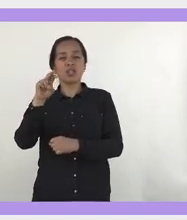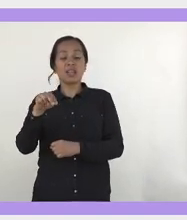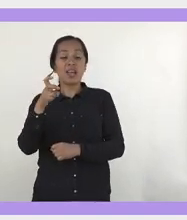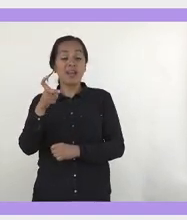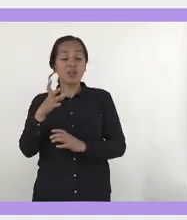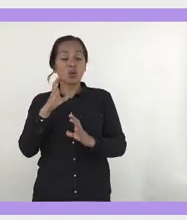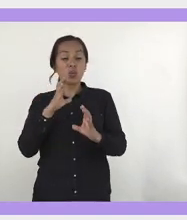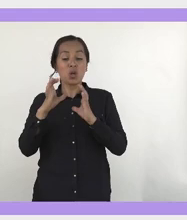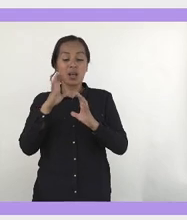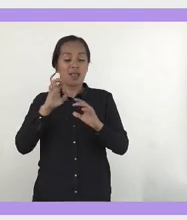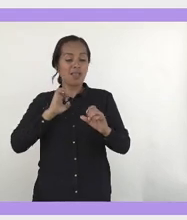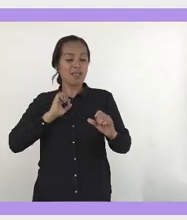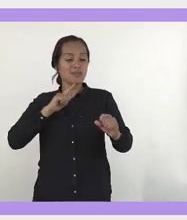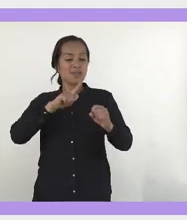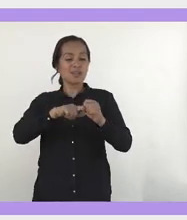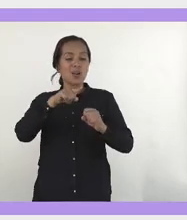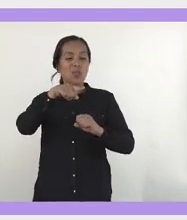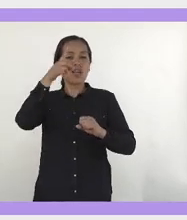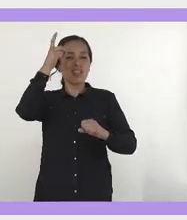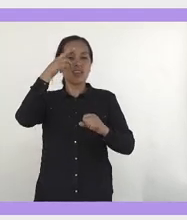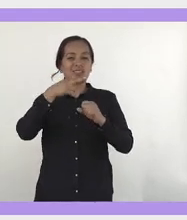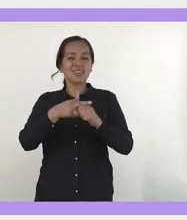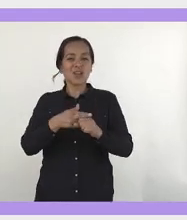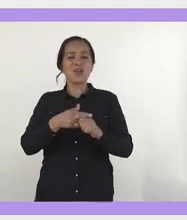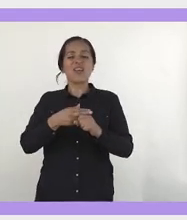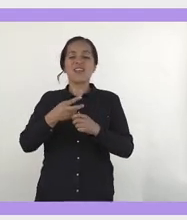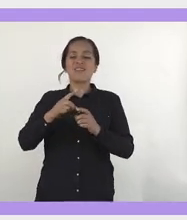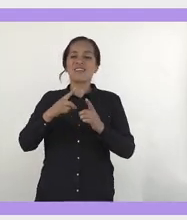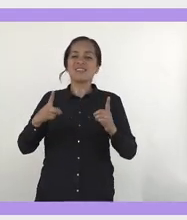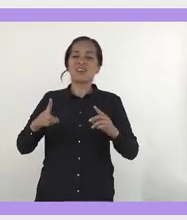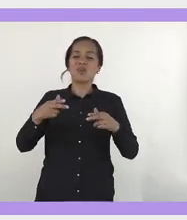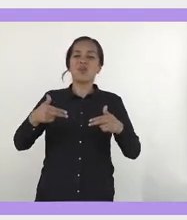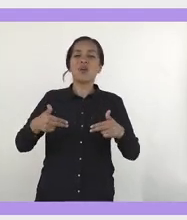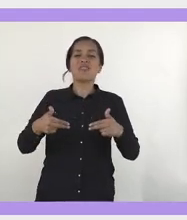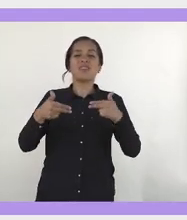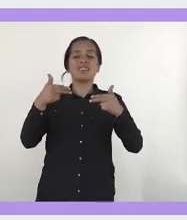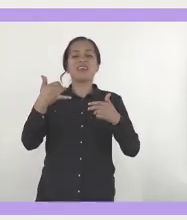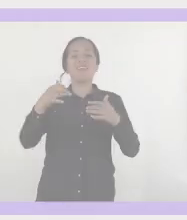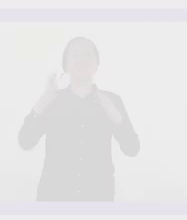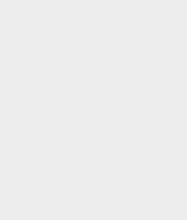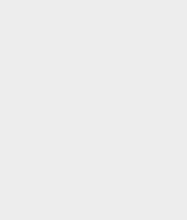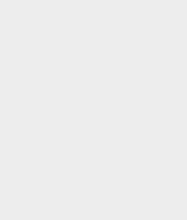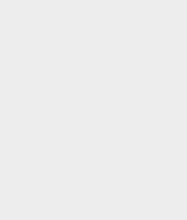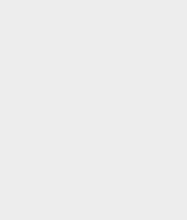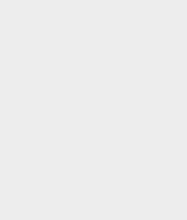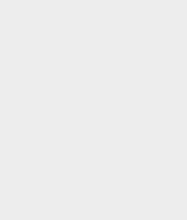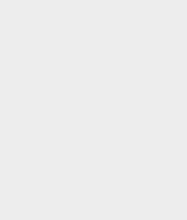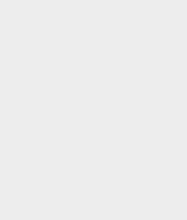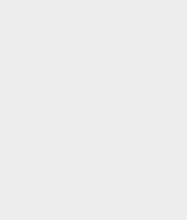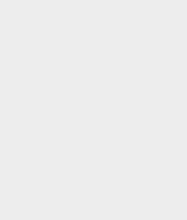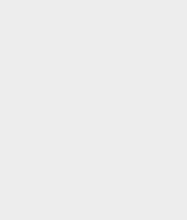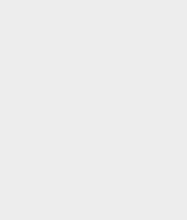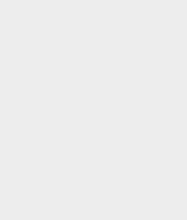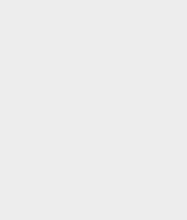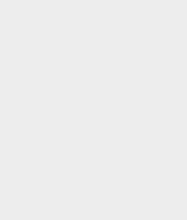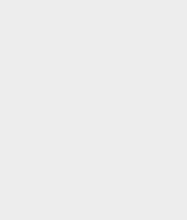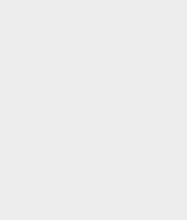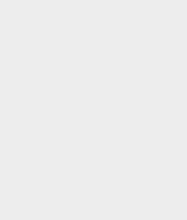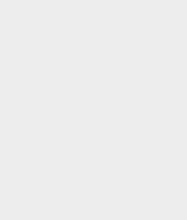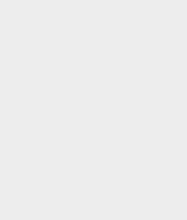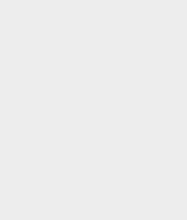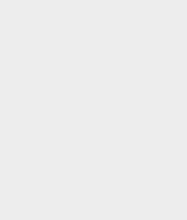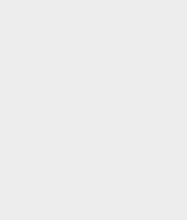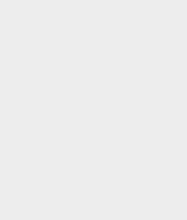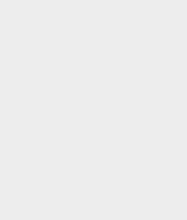especializada en dirección, gestión, desarrollo de negocios y activista de los derechos de la mujer y de